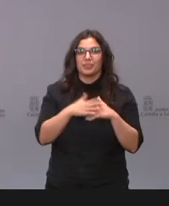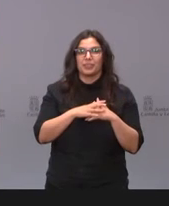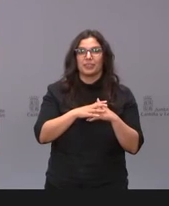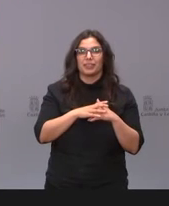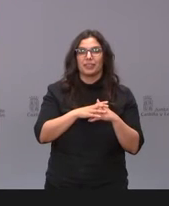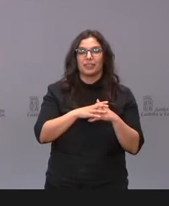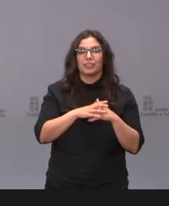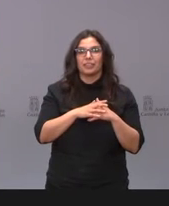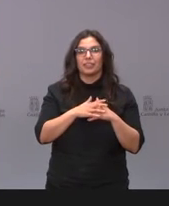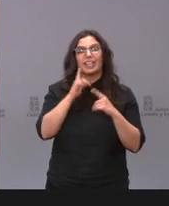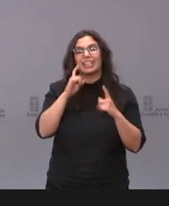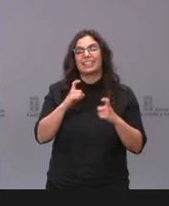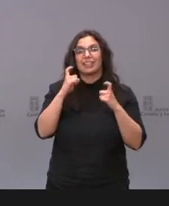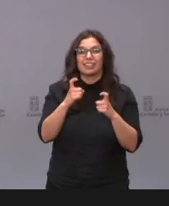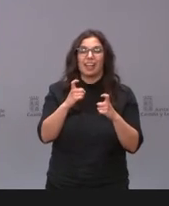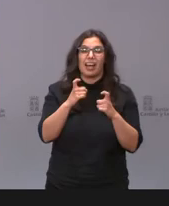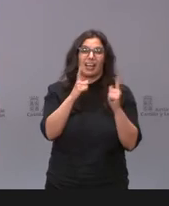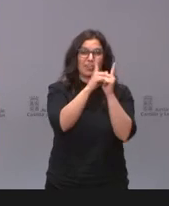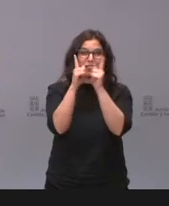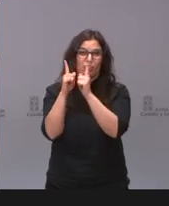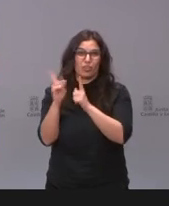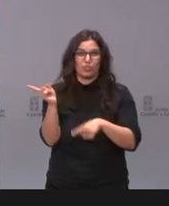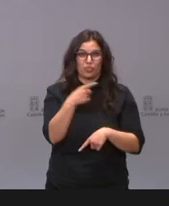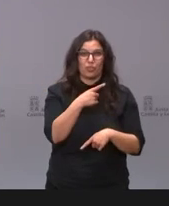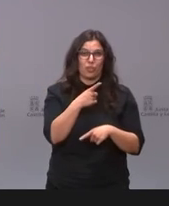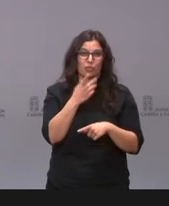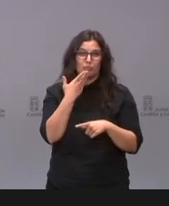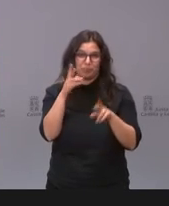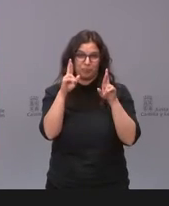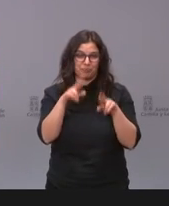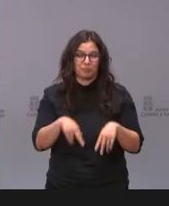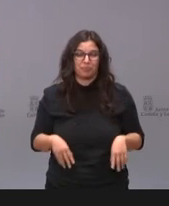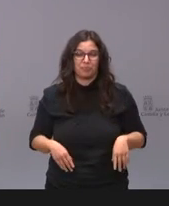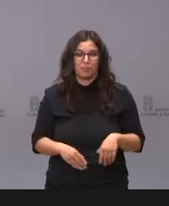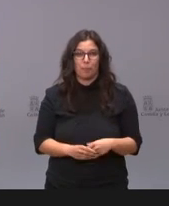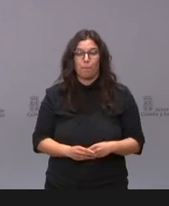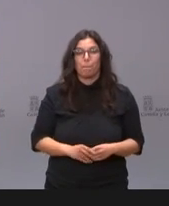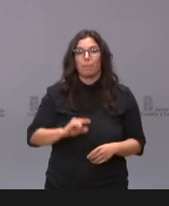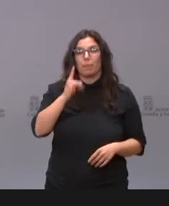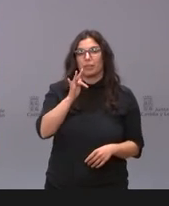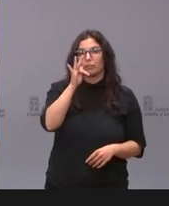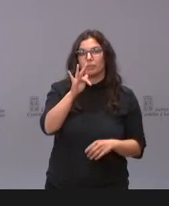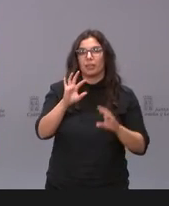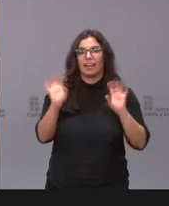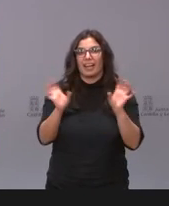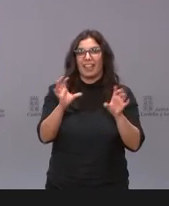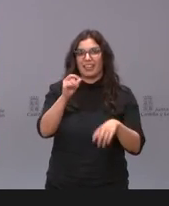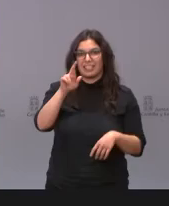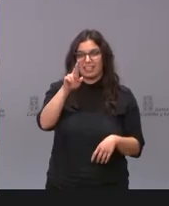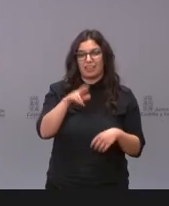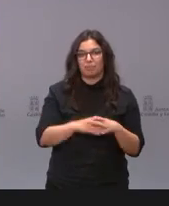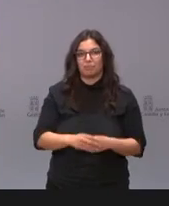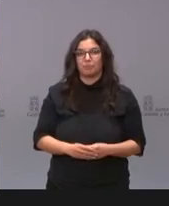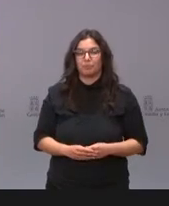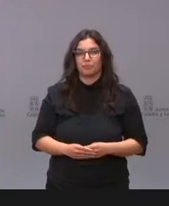también así que vamos a intentar ser breves todos a ser posible comenzamos con la cadena SER con Eva Marín cuando